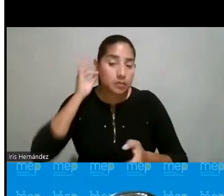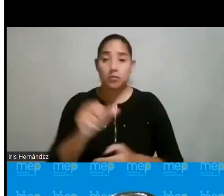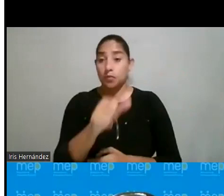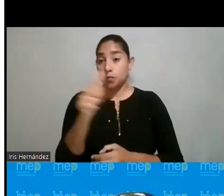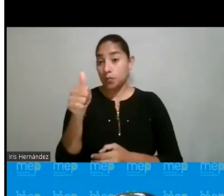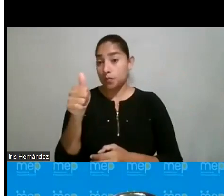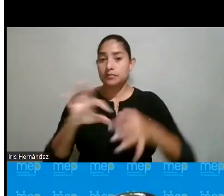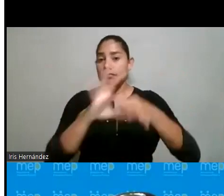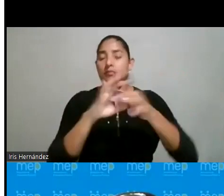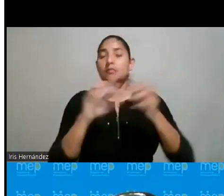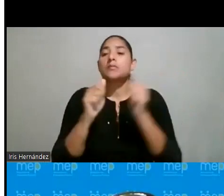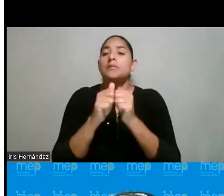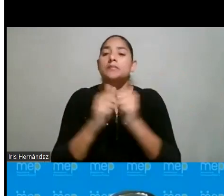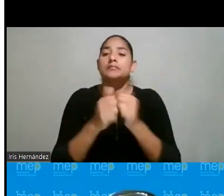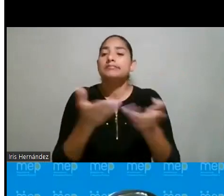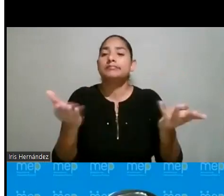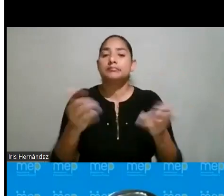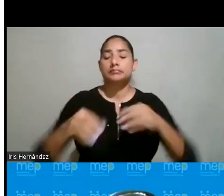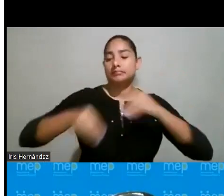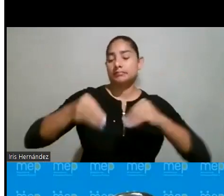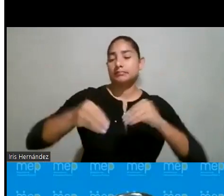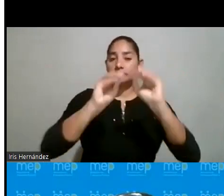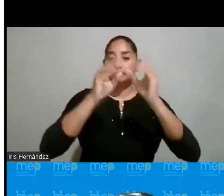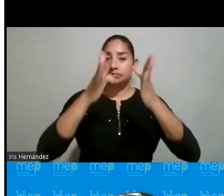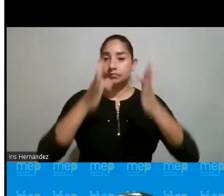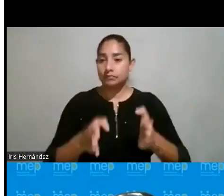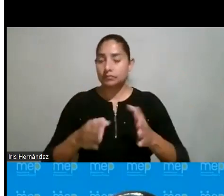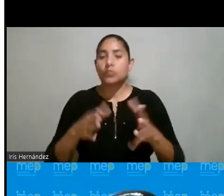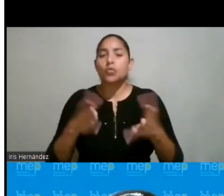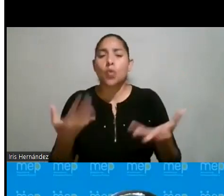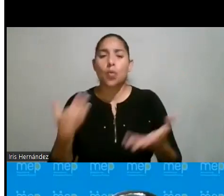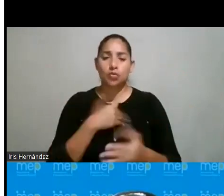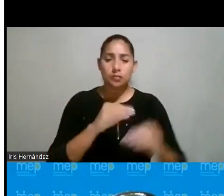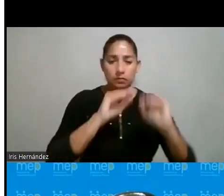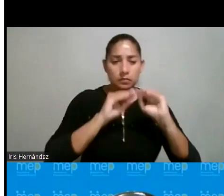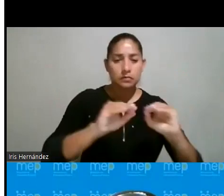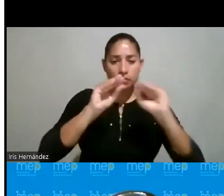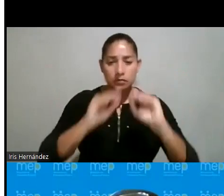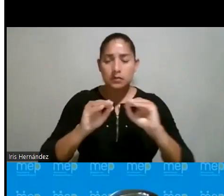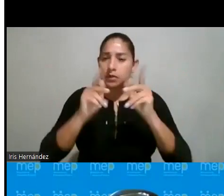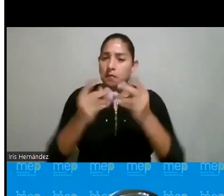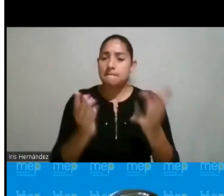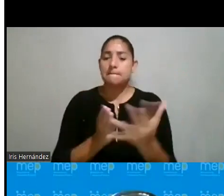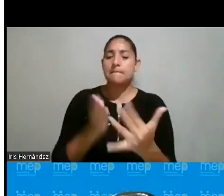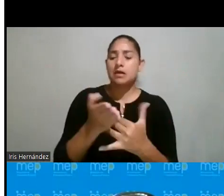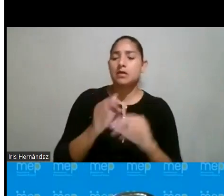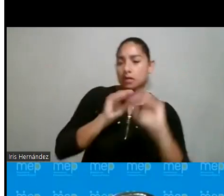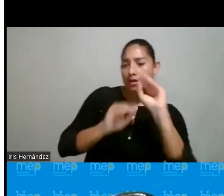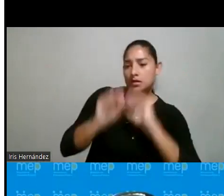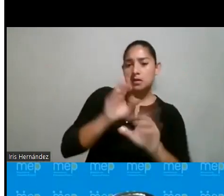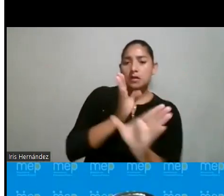tienen que ver con la parte del quehacer docente, de cómo podemos fortalecer desde mi mediación pedagógica